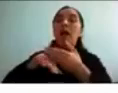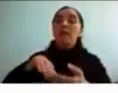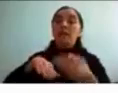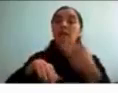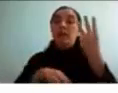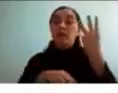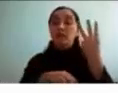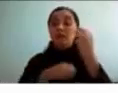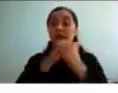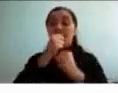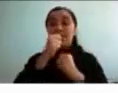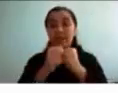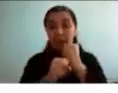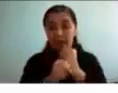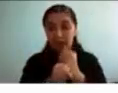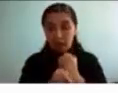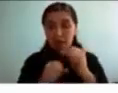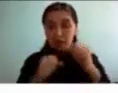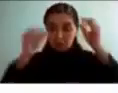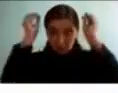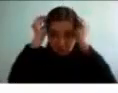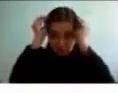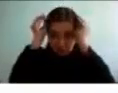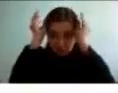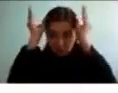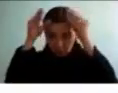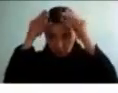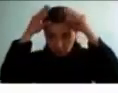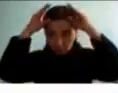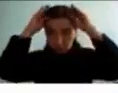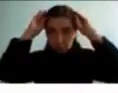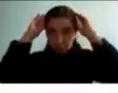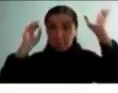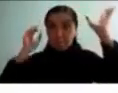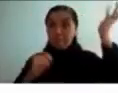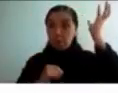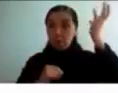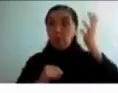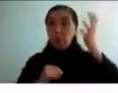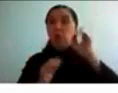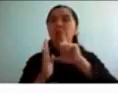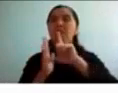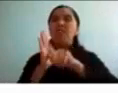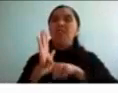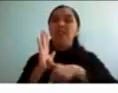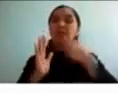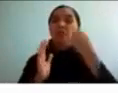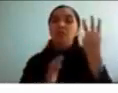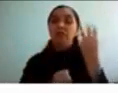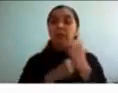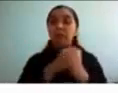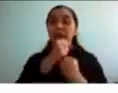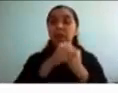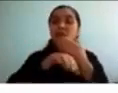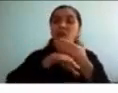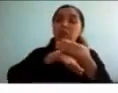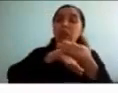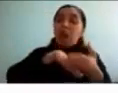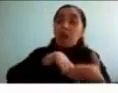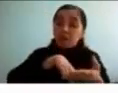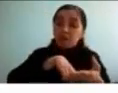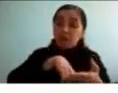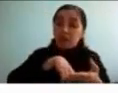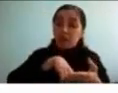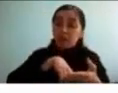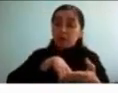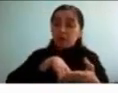máximo en los niños con TDAH. Esto es interesante porque el desarrollo madurativo avanza progresivamente